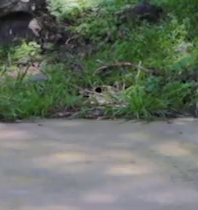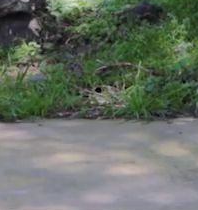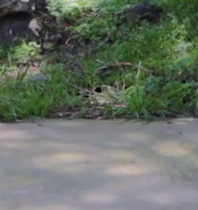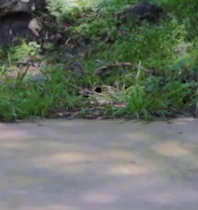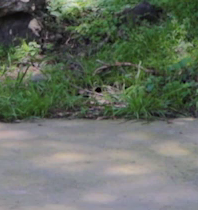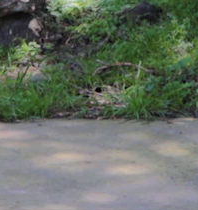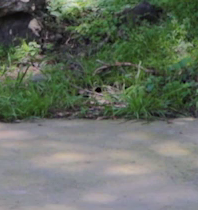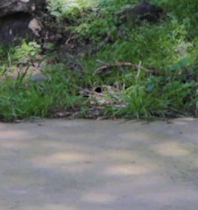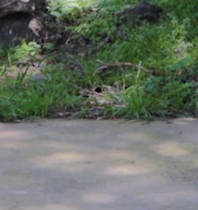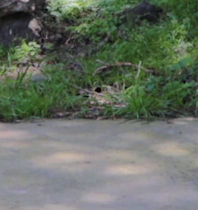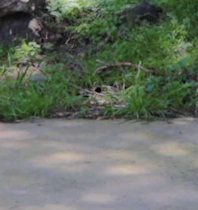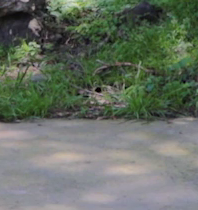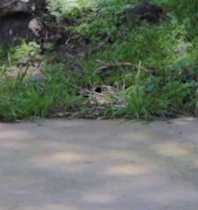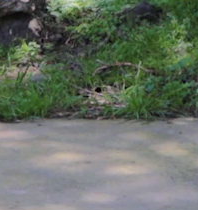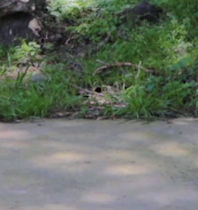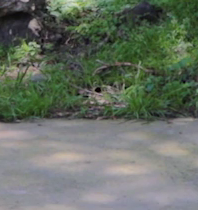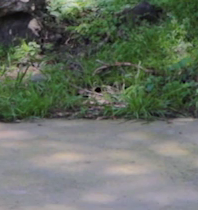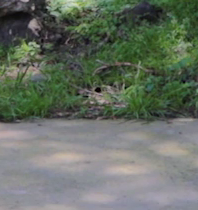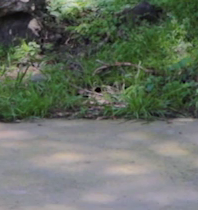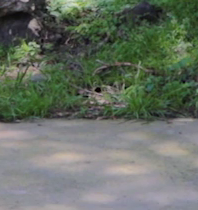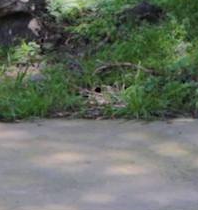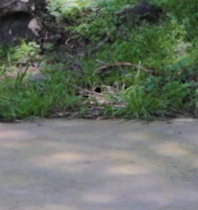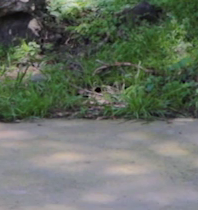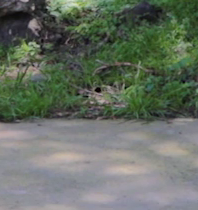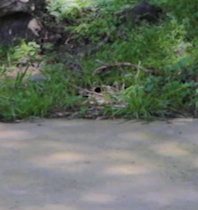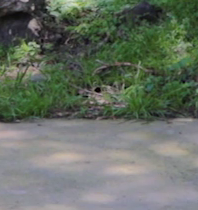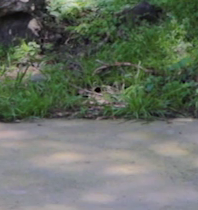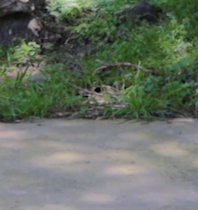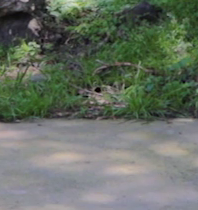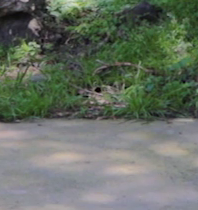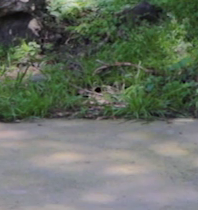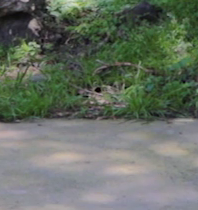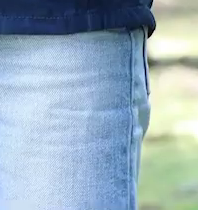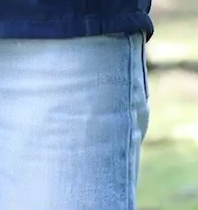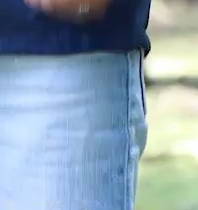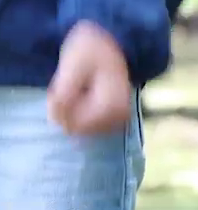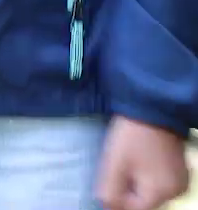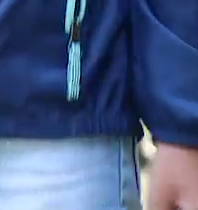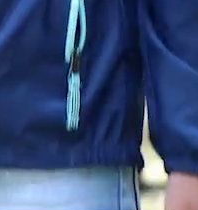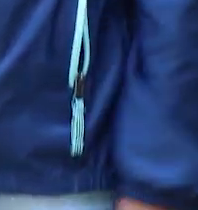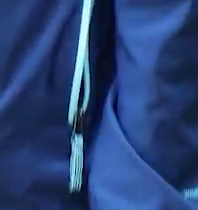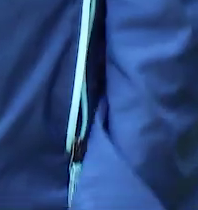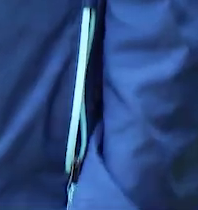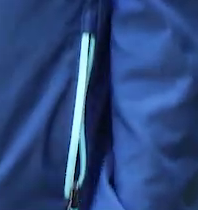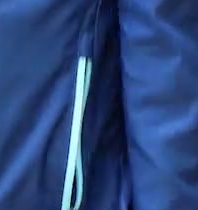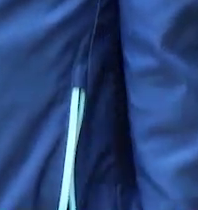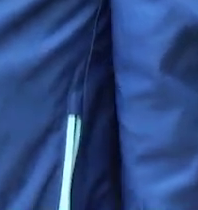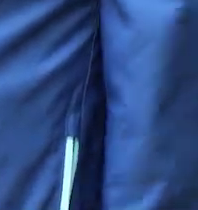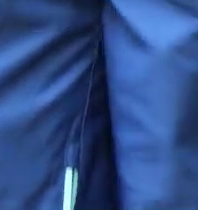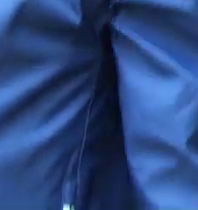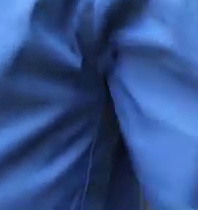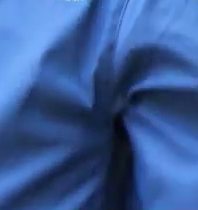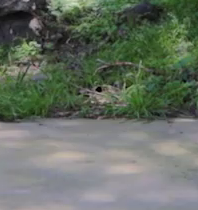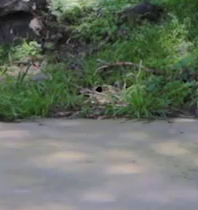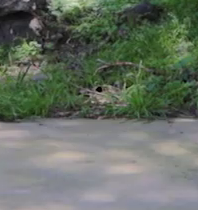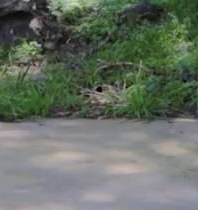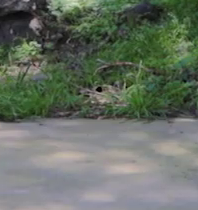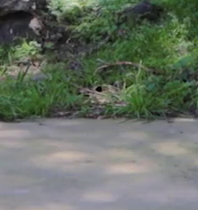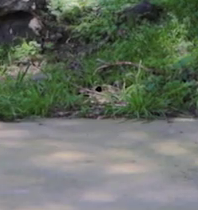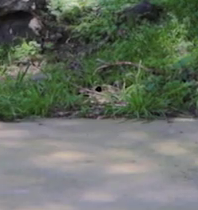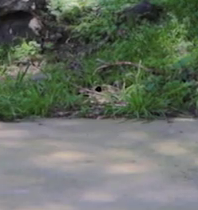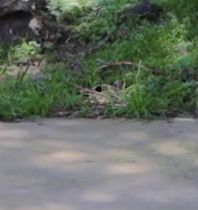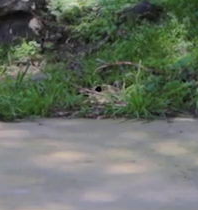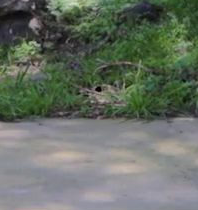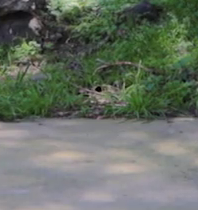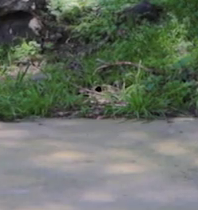Con fuerza, que se vea. Otra más. Bien, descansamos. Agitamos nuestros brazos para